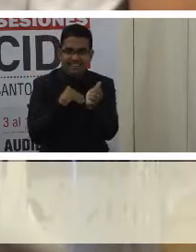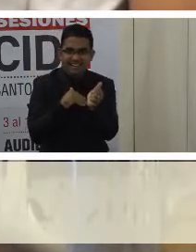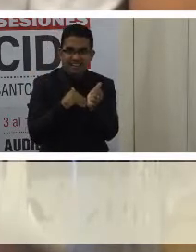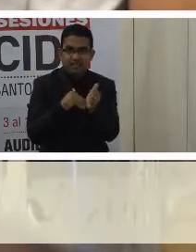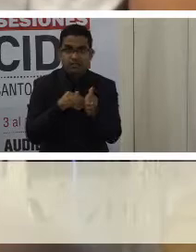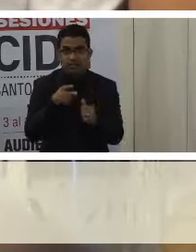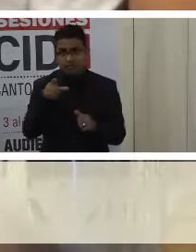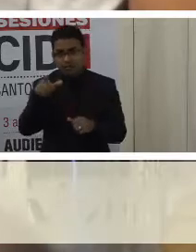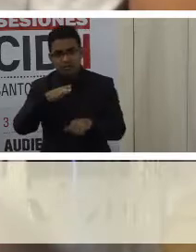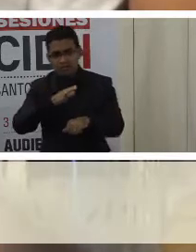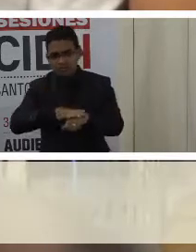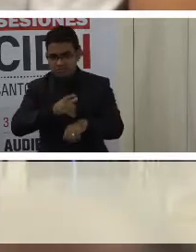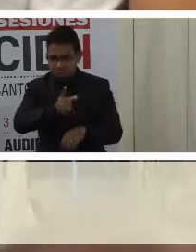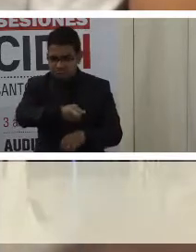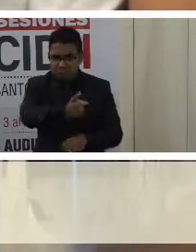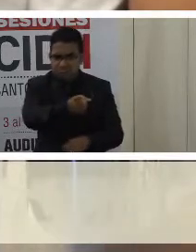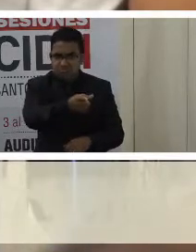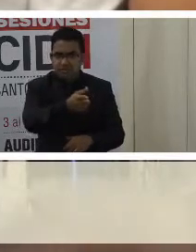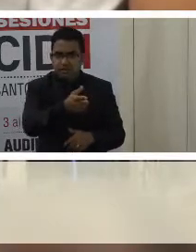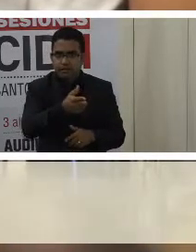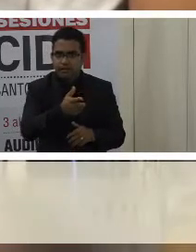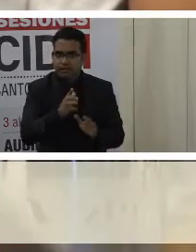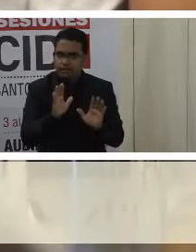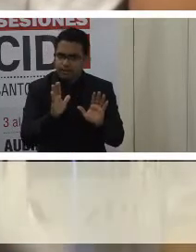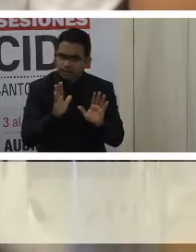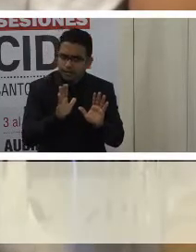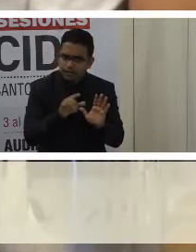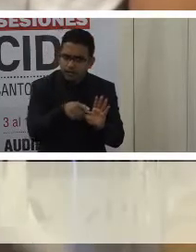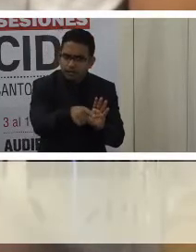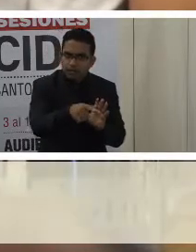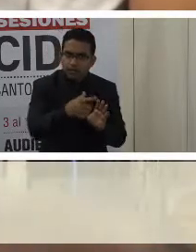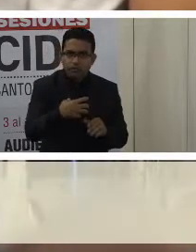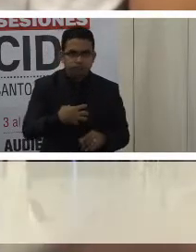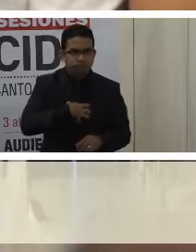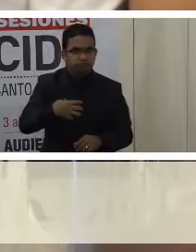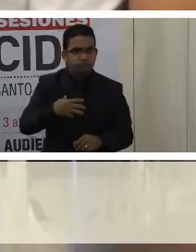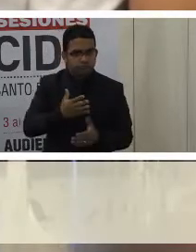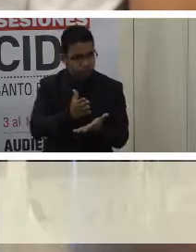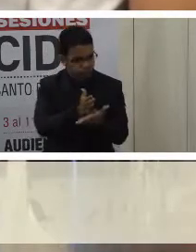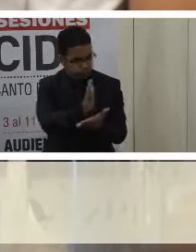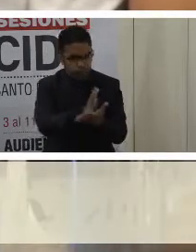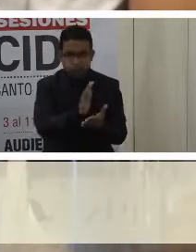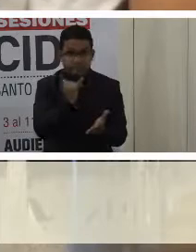médicos, familiares y defensores por formular las denuncias que realiza.